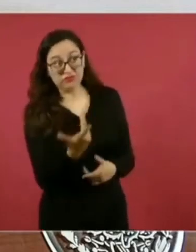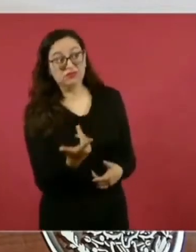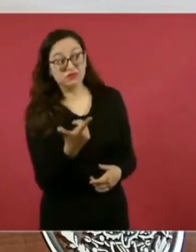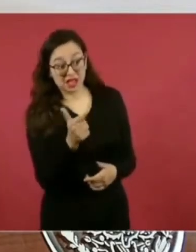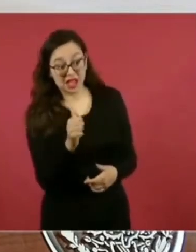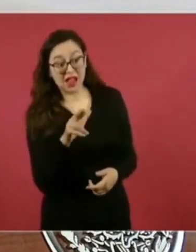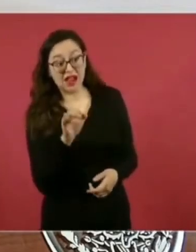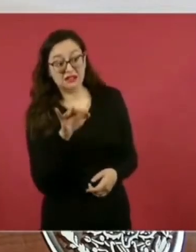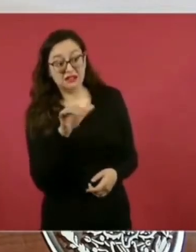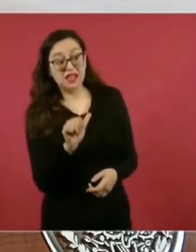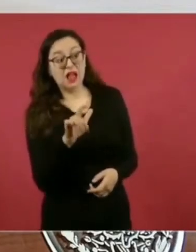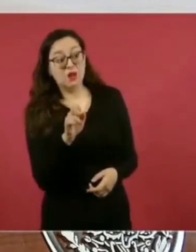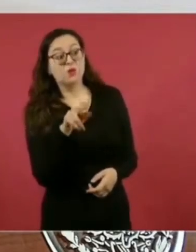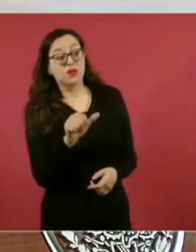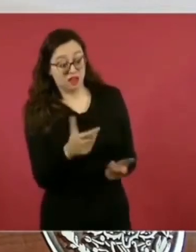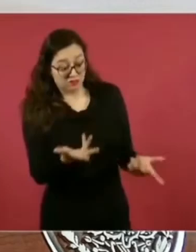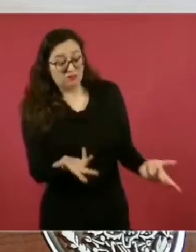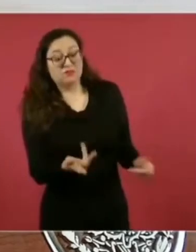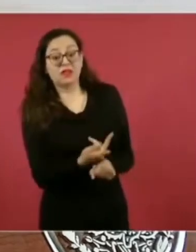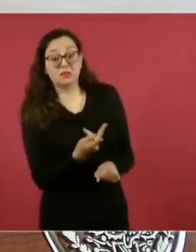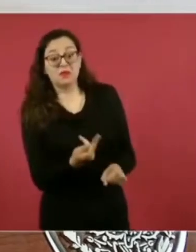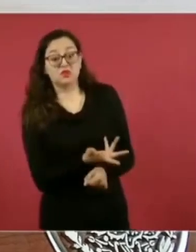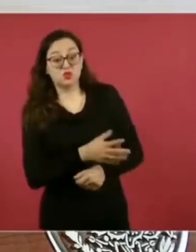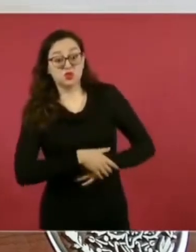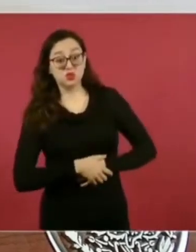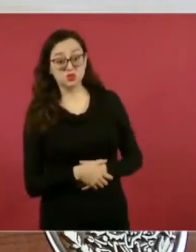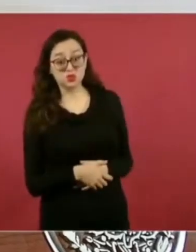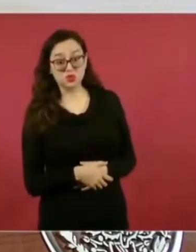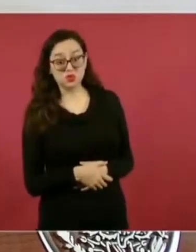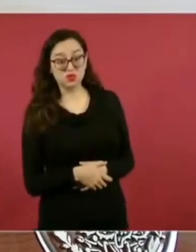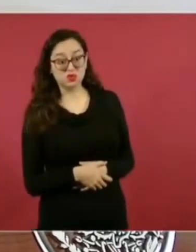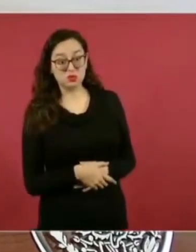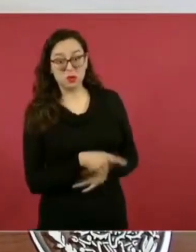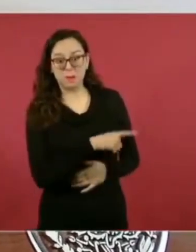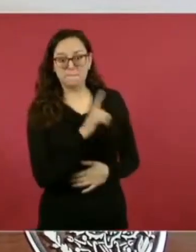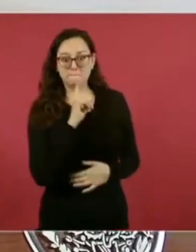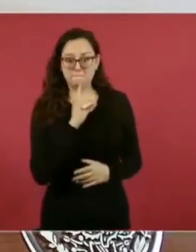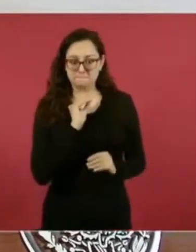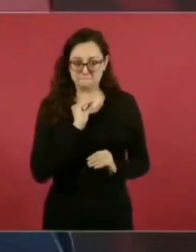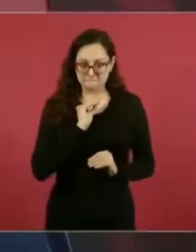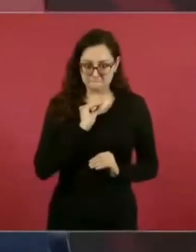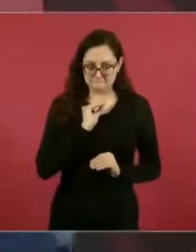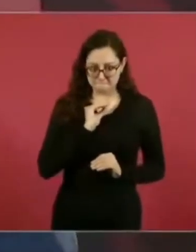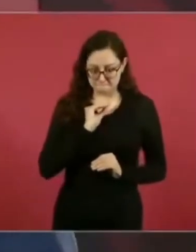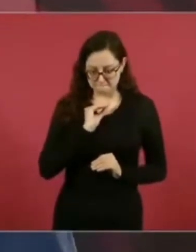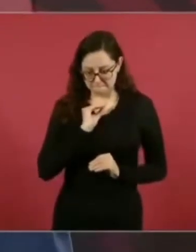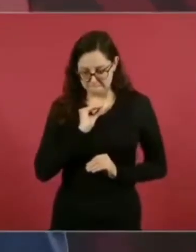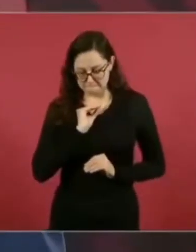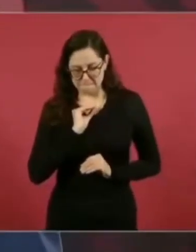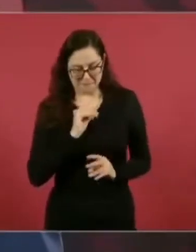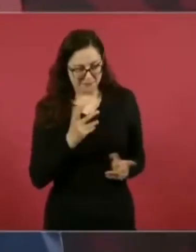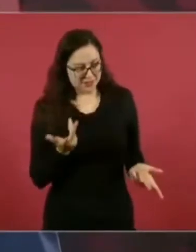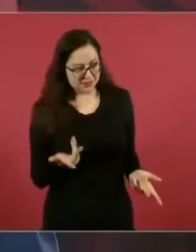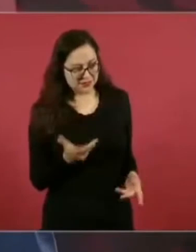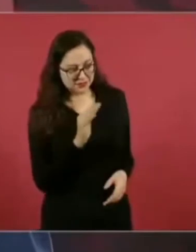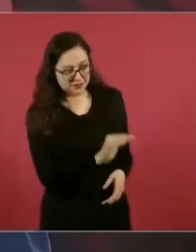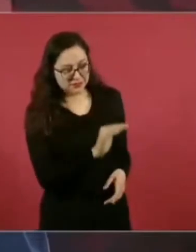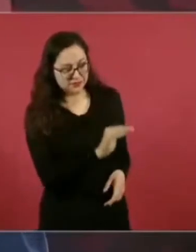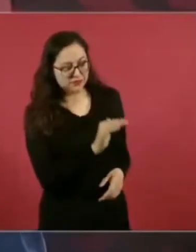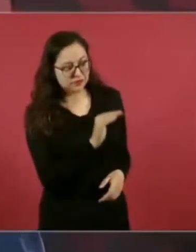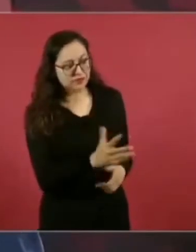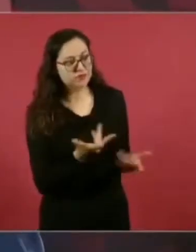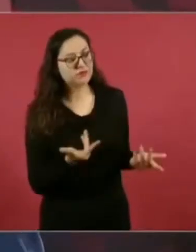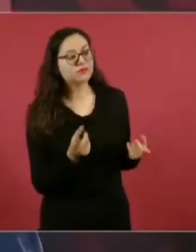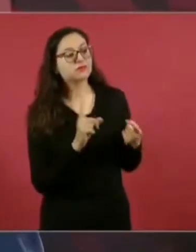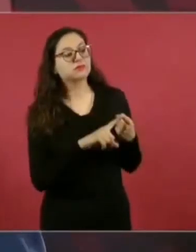Entonces, número uno, ¿cómo conociste a